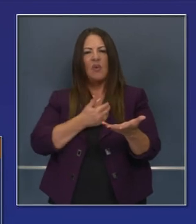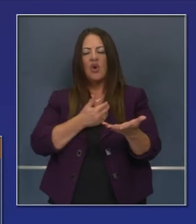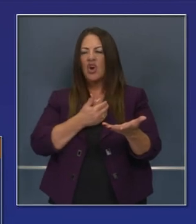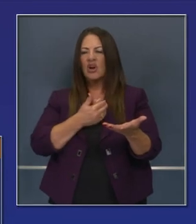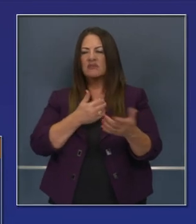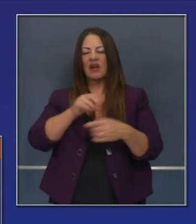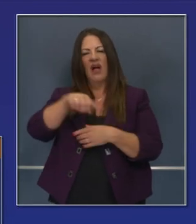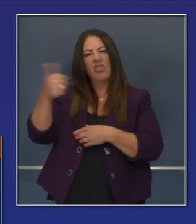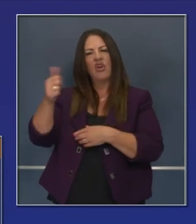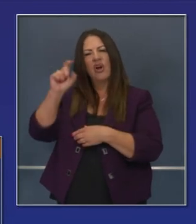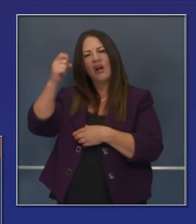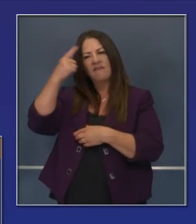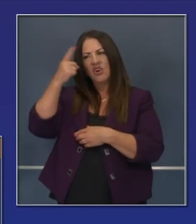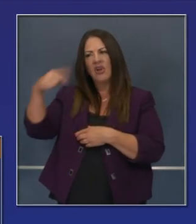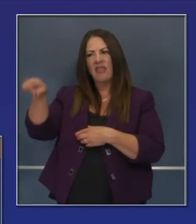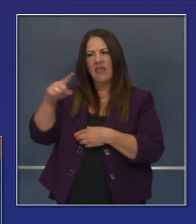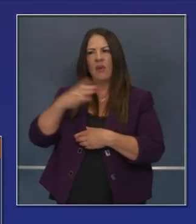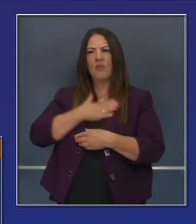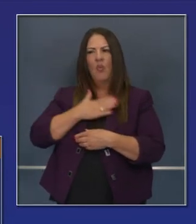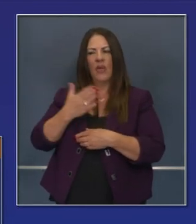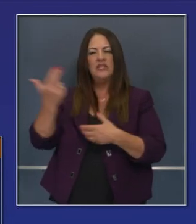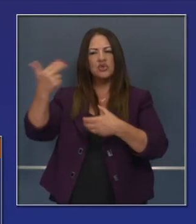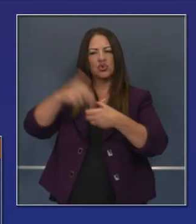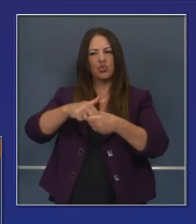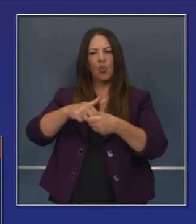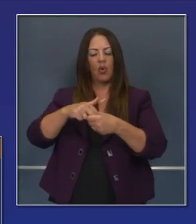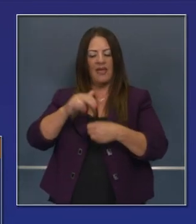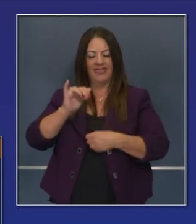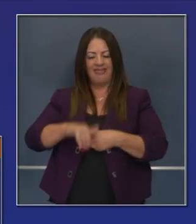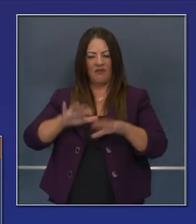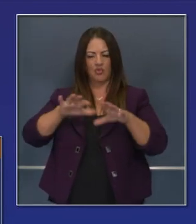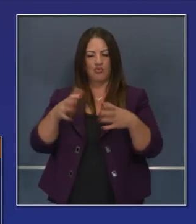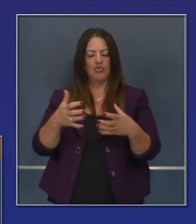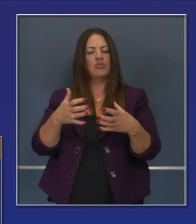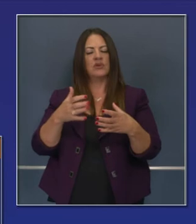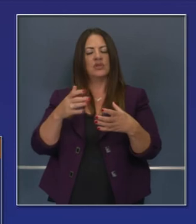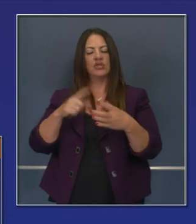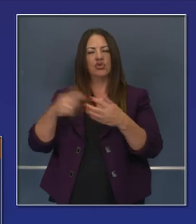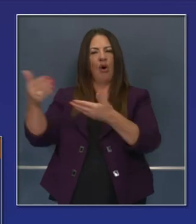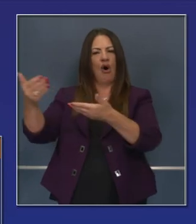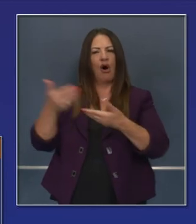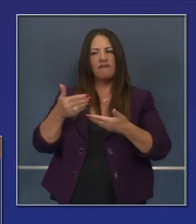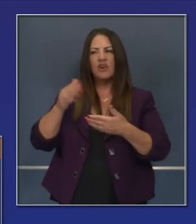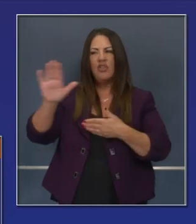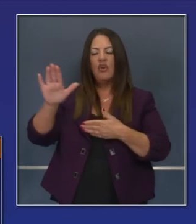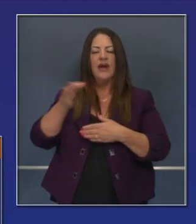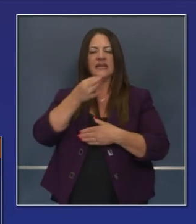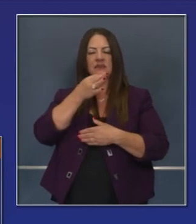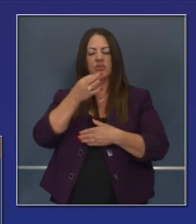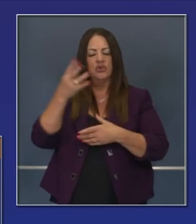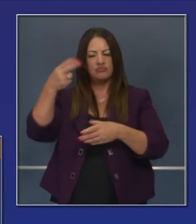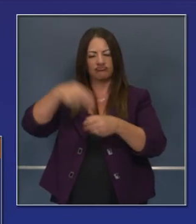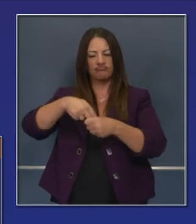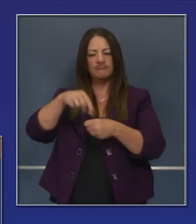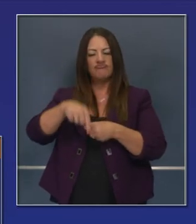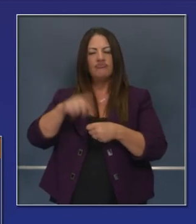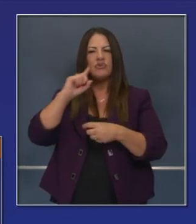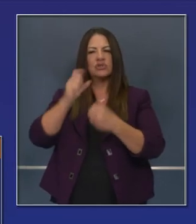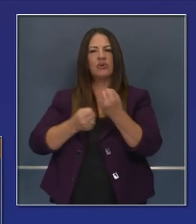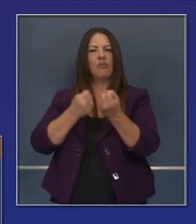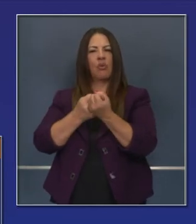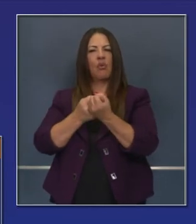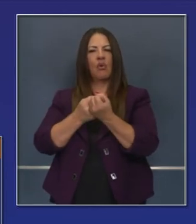obvio, por el hecho que todos estos gobernadores están dispuestos a unirse a este grupo, que realmente vale la pena